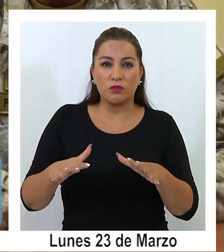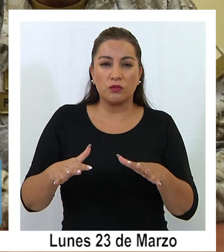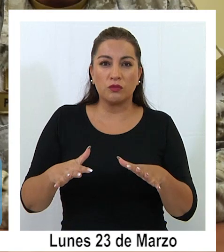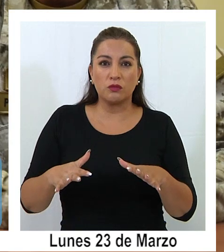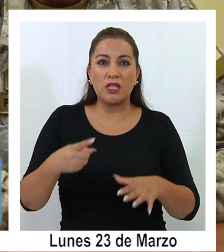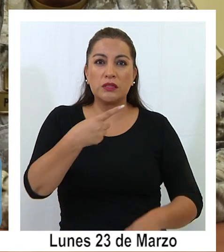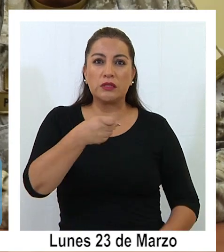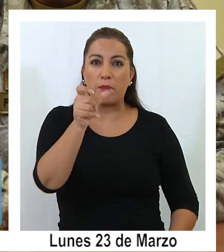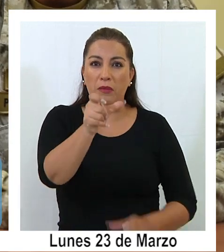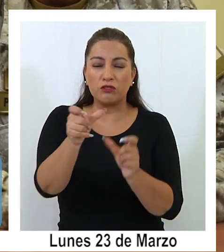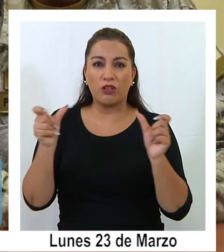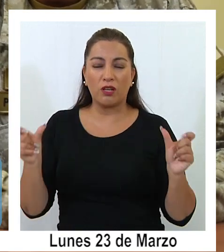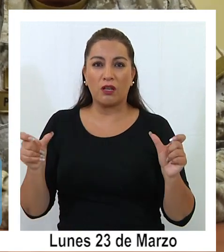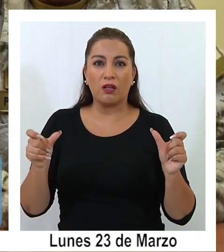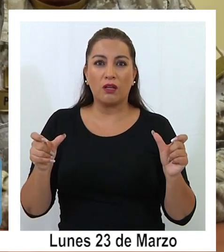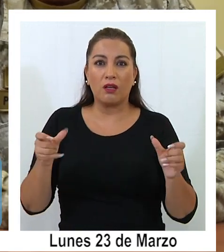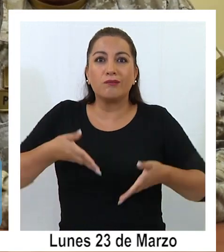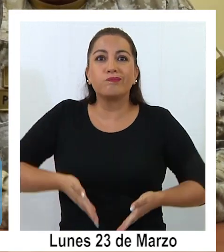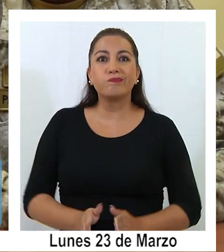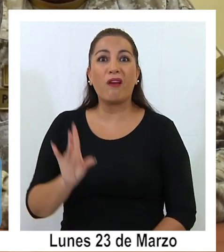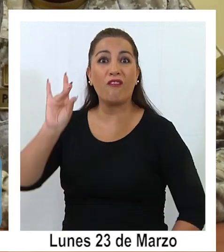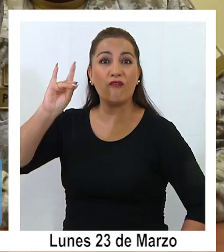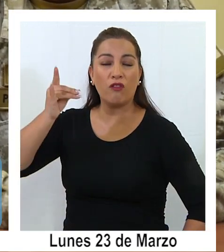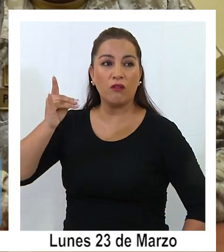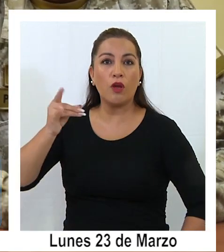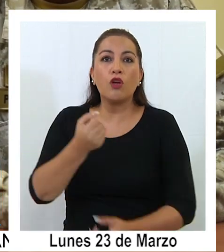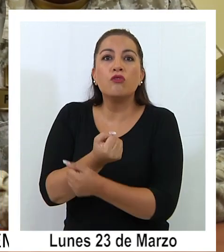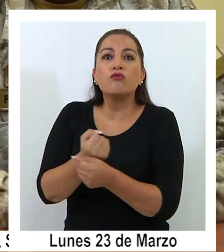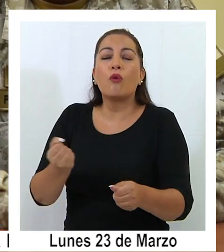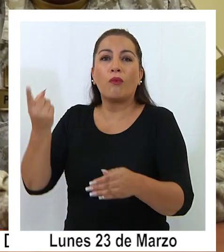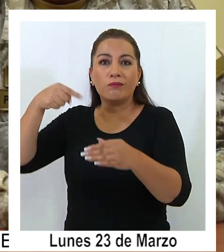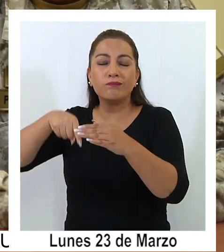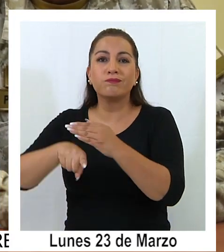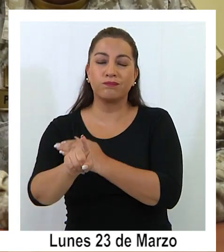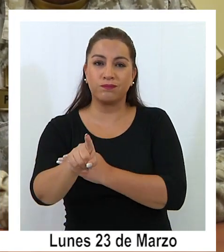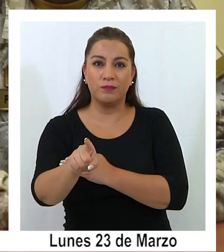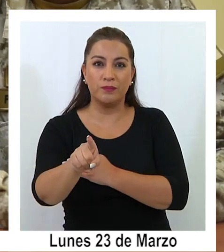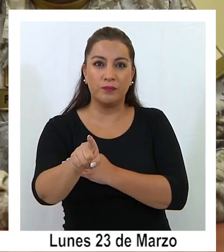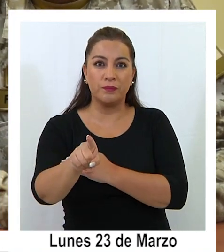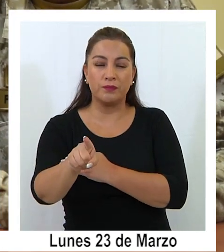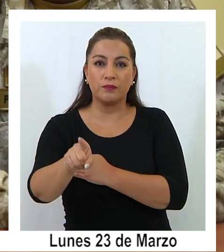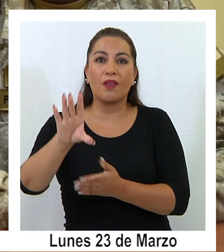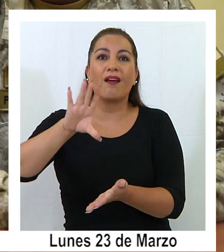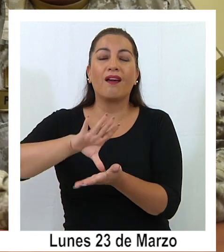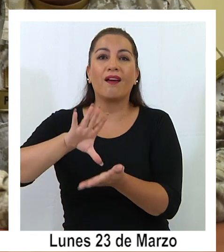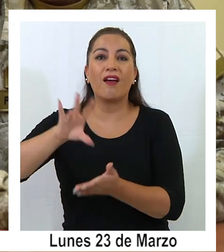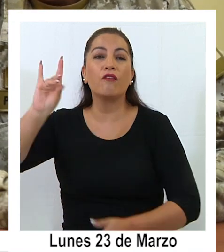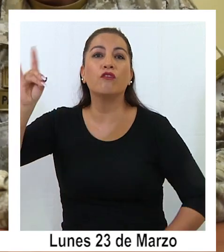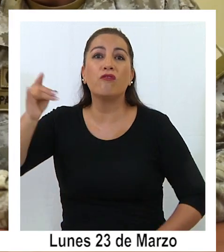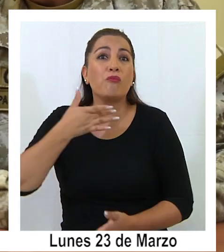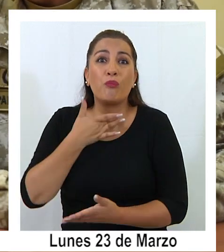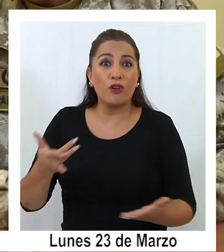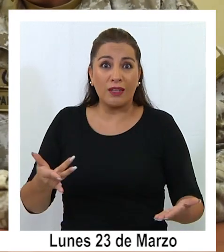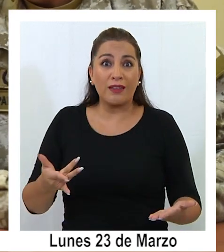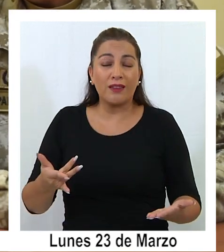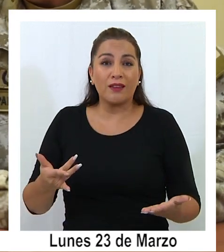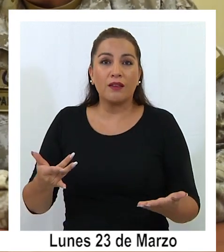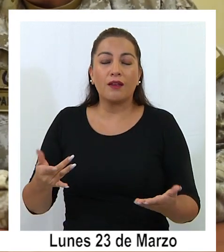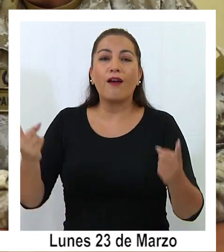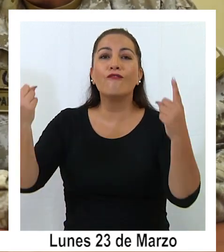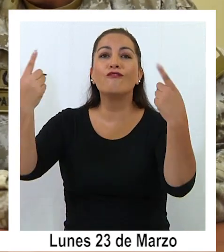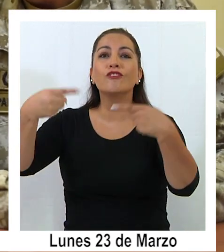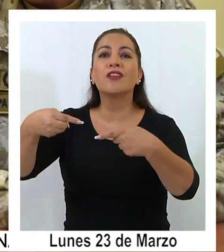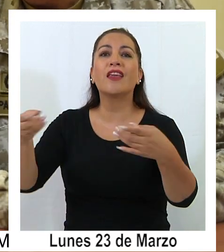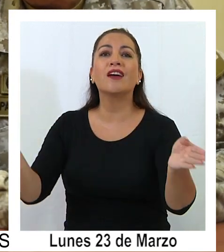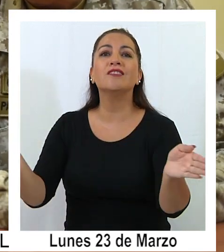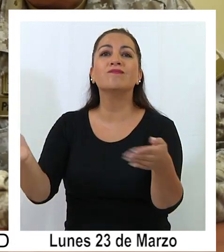unas 100 personas de nacionalidad boliviana no pudieron cruzar al país vecino producto del cierre de la